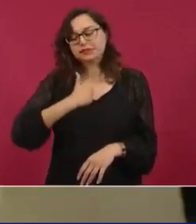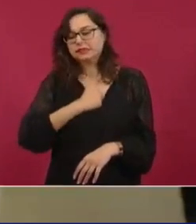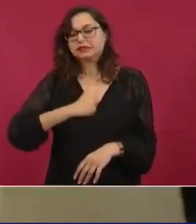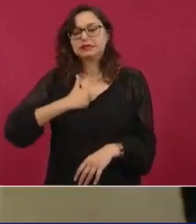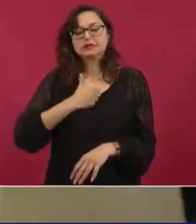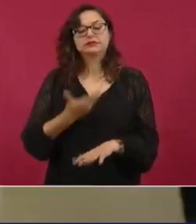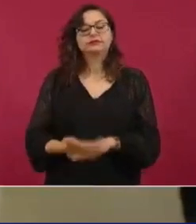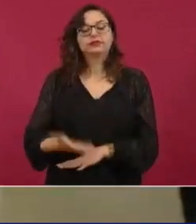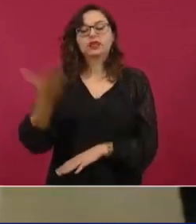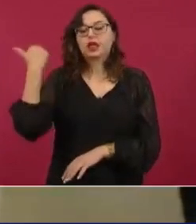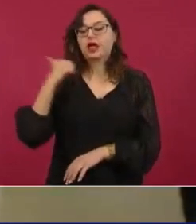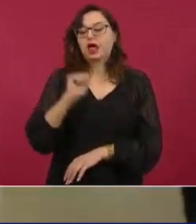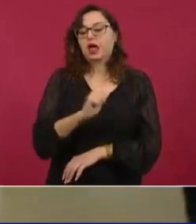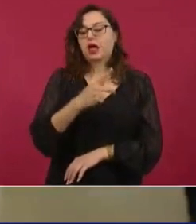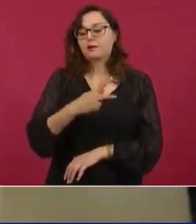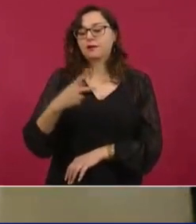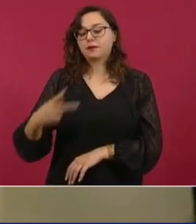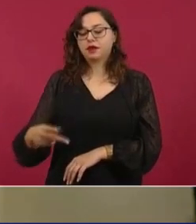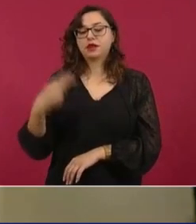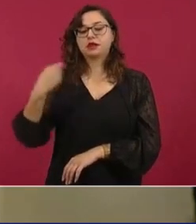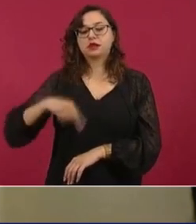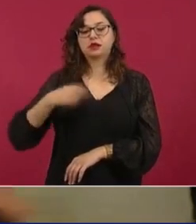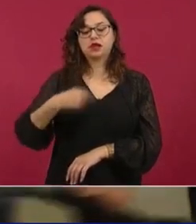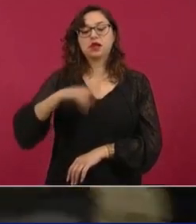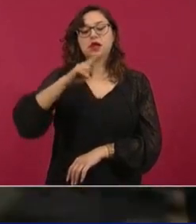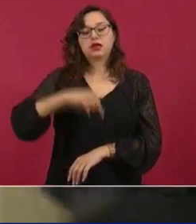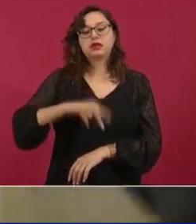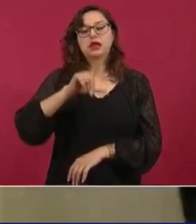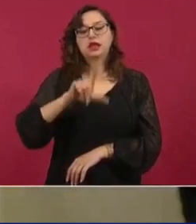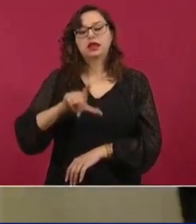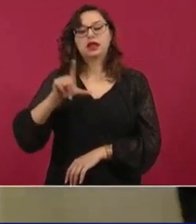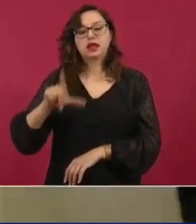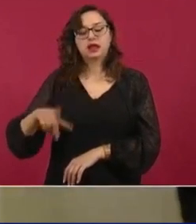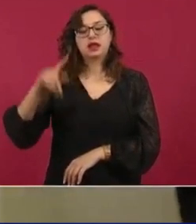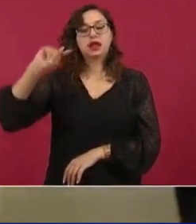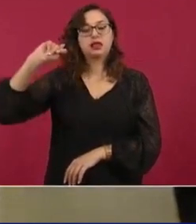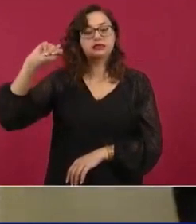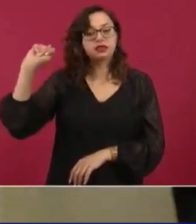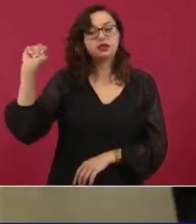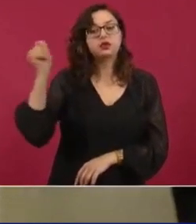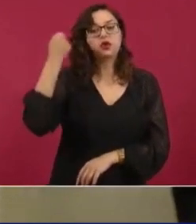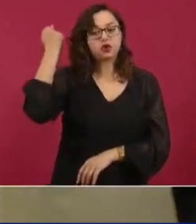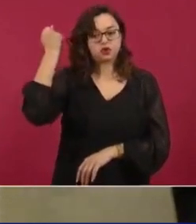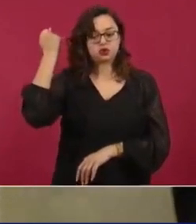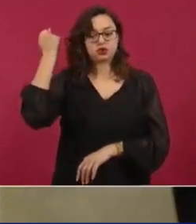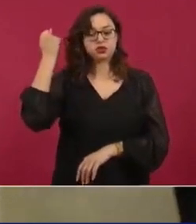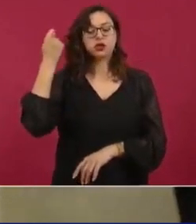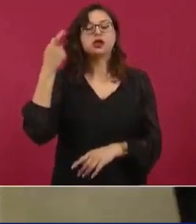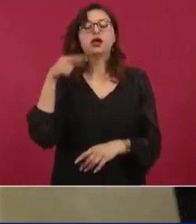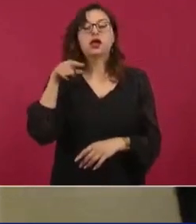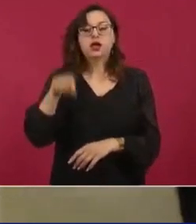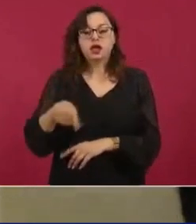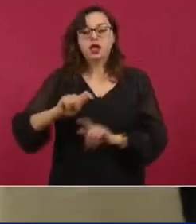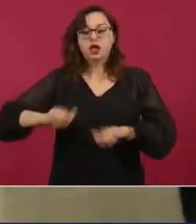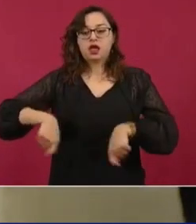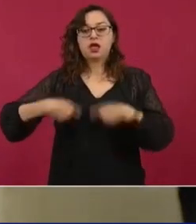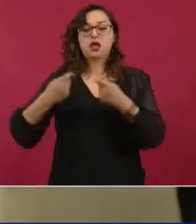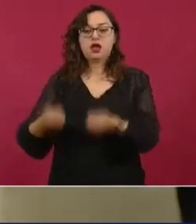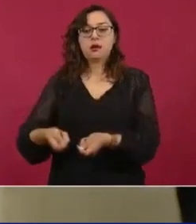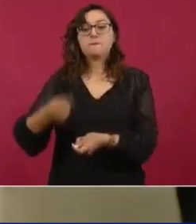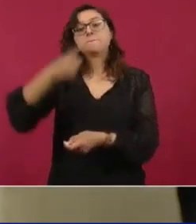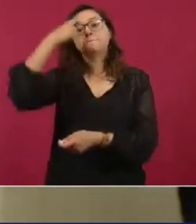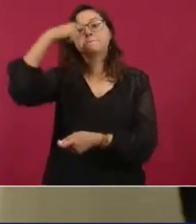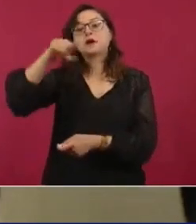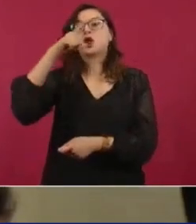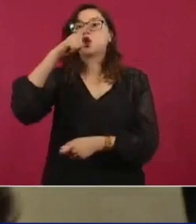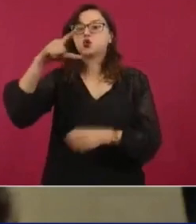APP llamada NL Technologies SADCB, para suministrar alumbrado público,